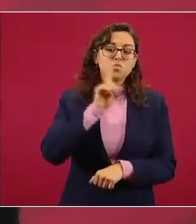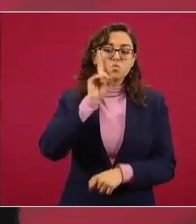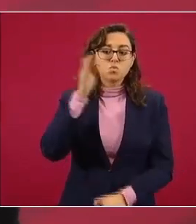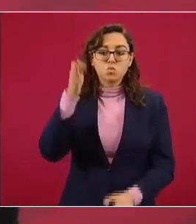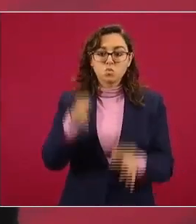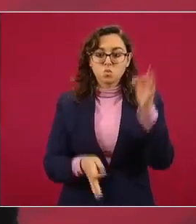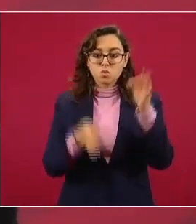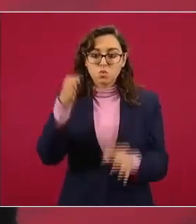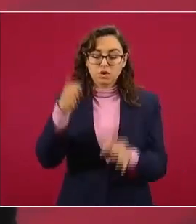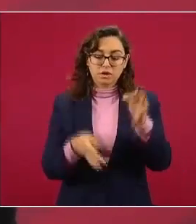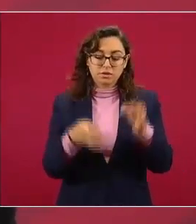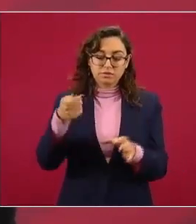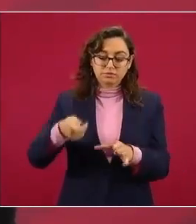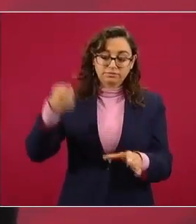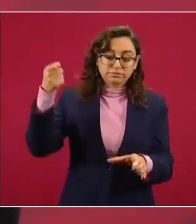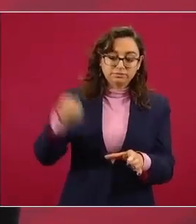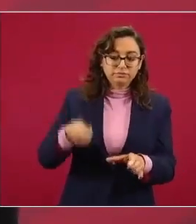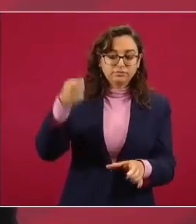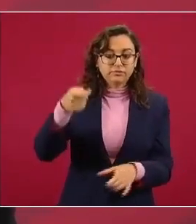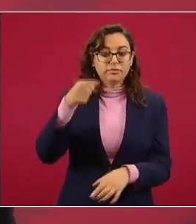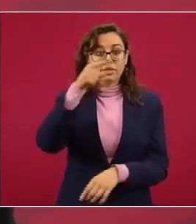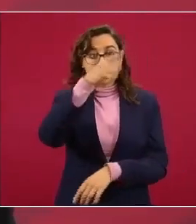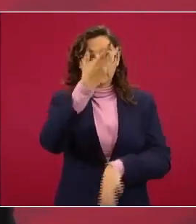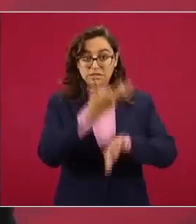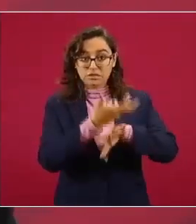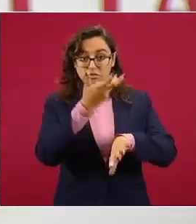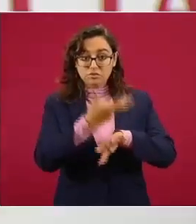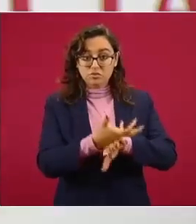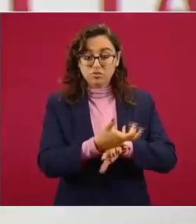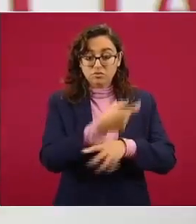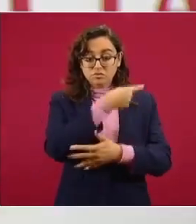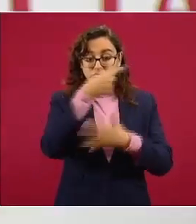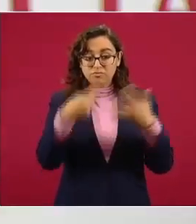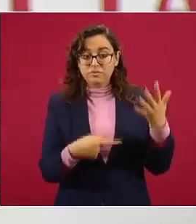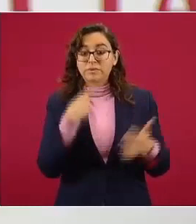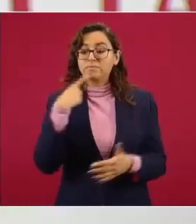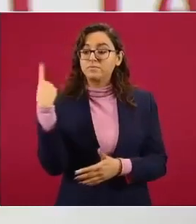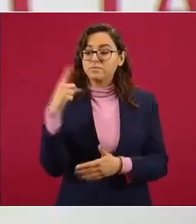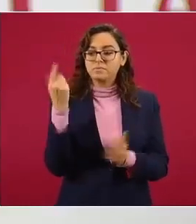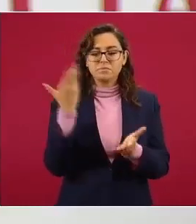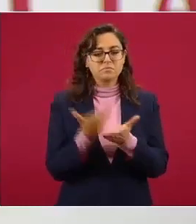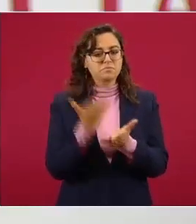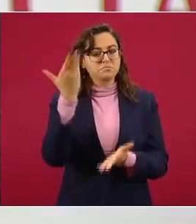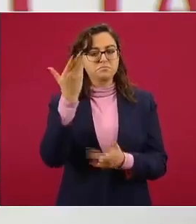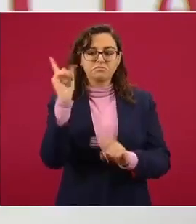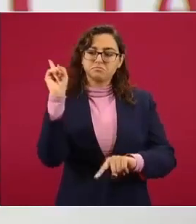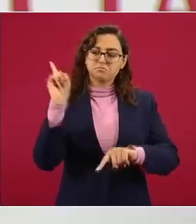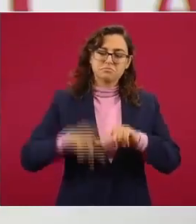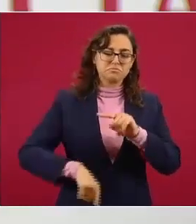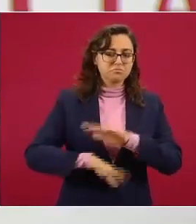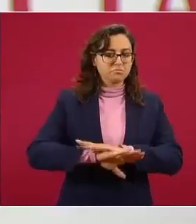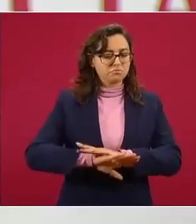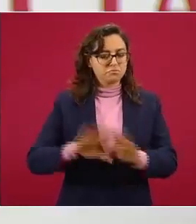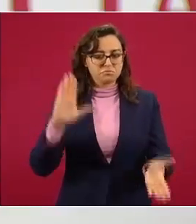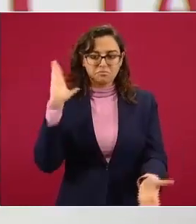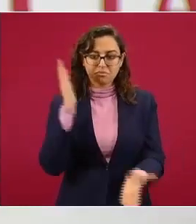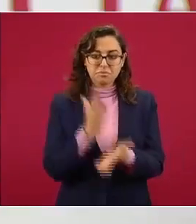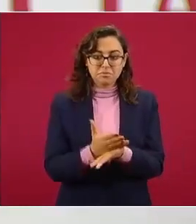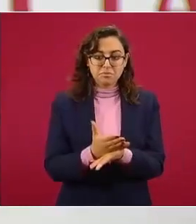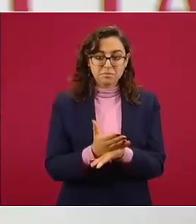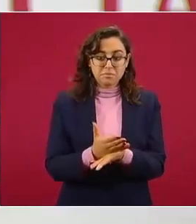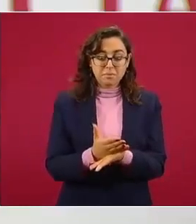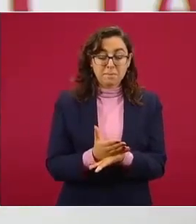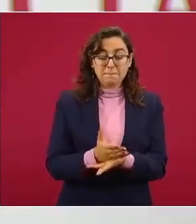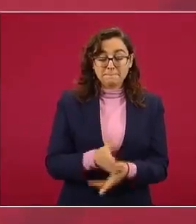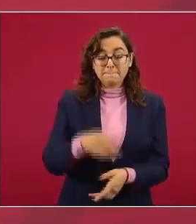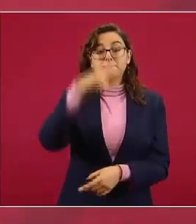cargos penales de Estados Unidos contra el exsecretario Cienfuegos para que pueda ser investigado y en